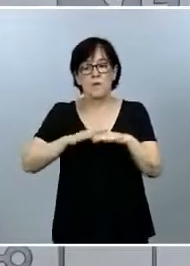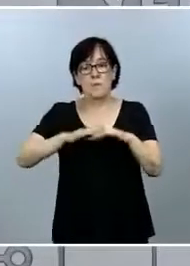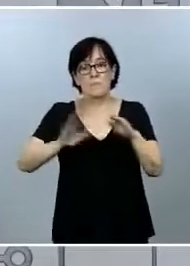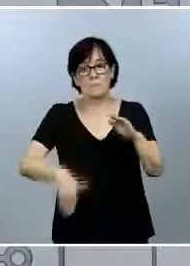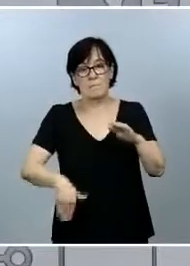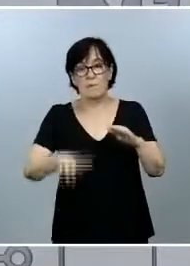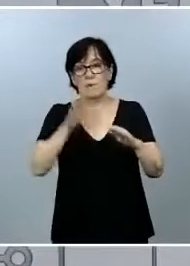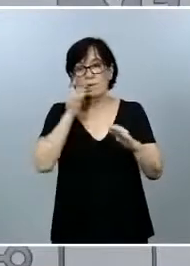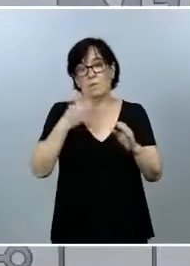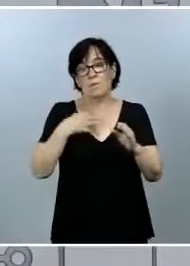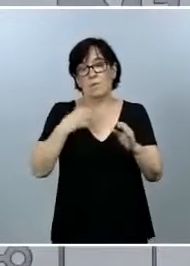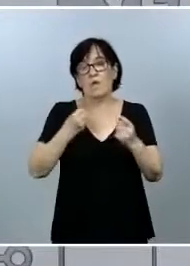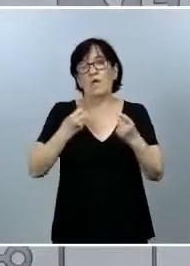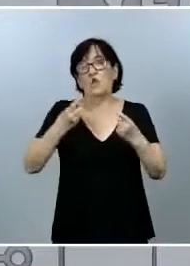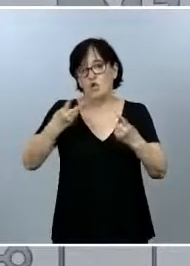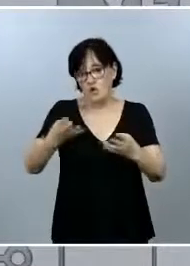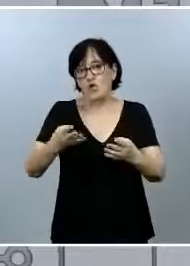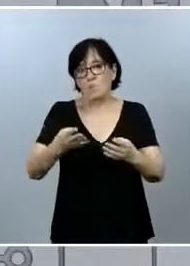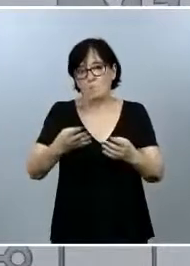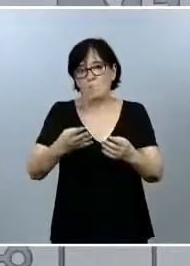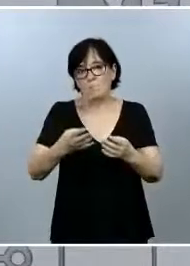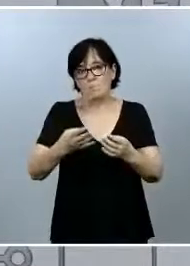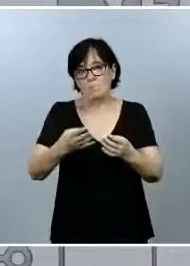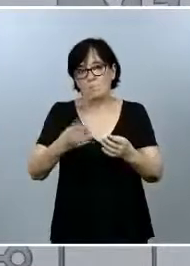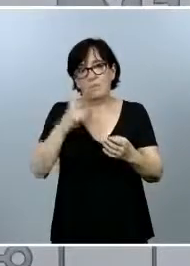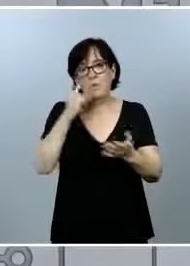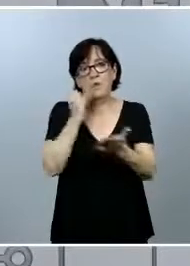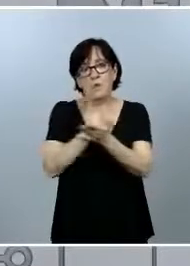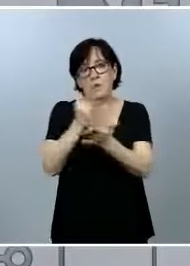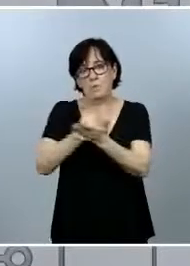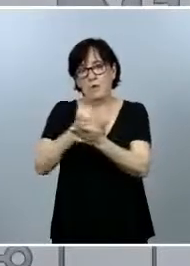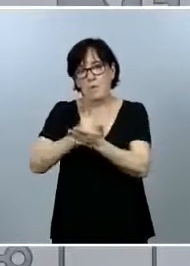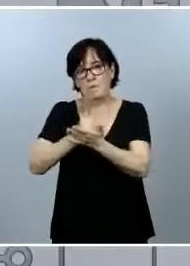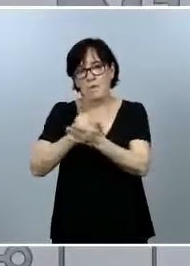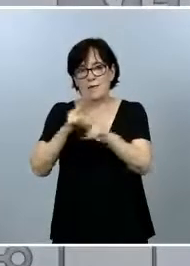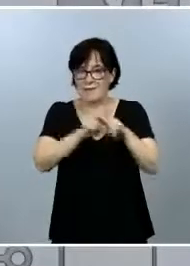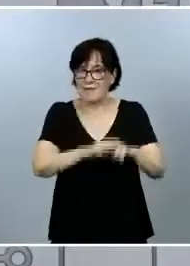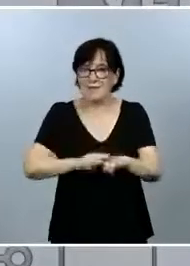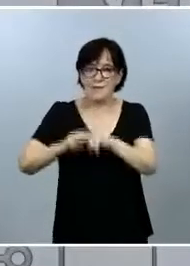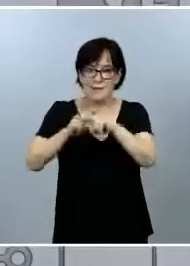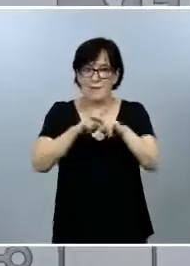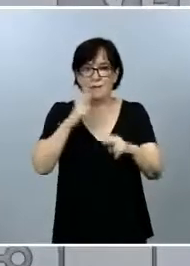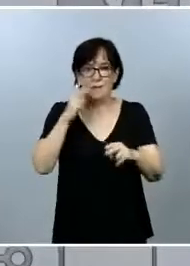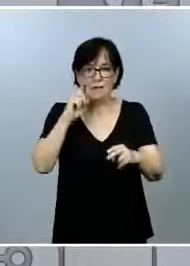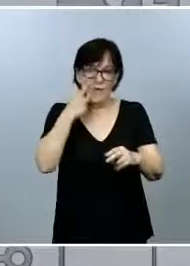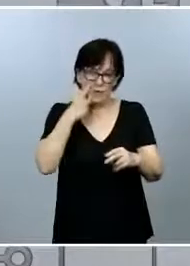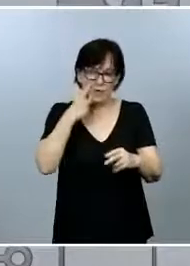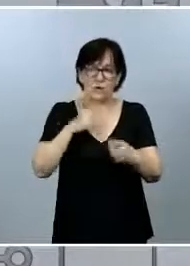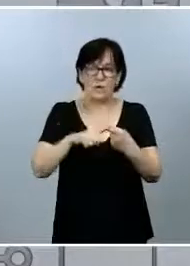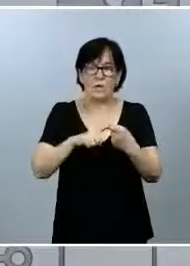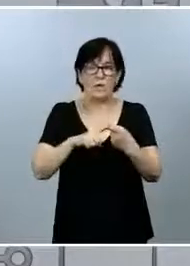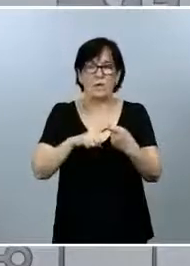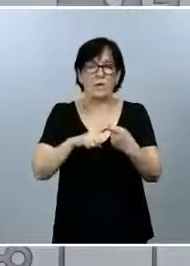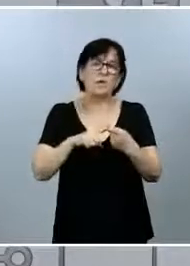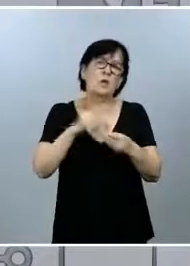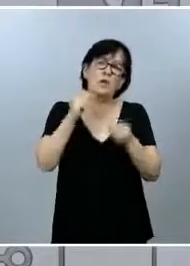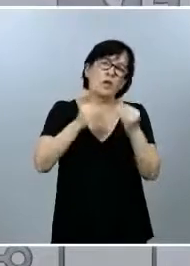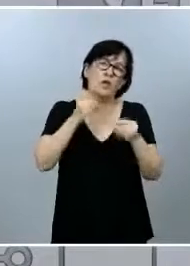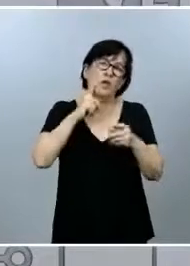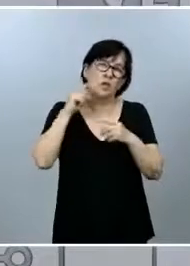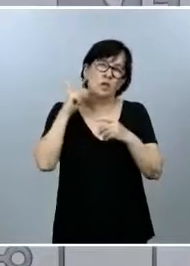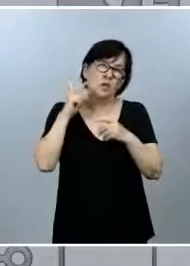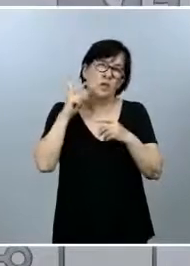mantenemos el mismo número de pruebas diagnósticas y, por lo tanto, no se evita hacer